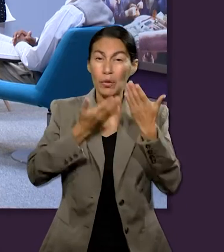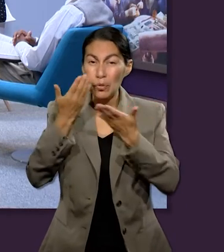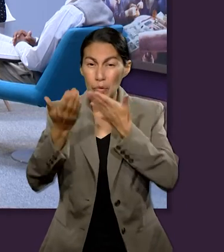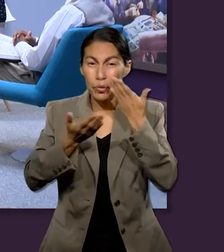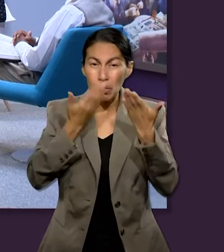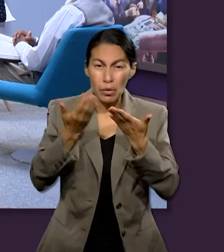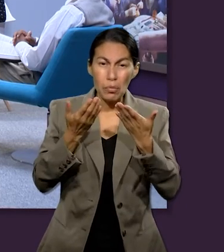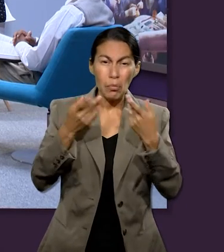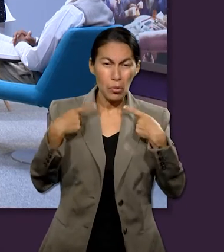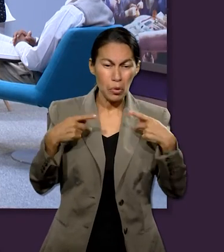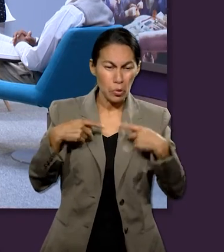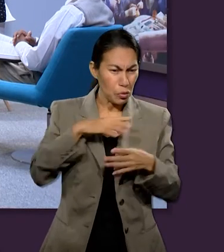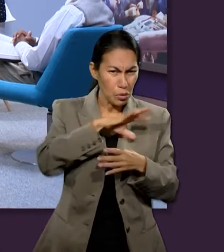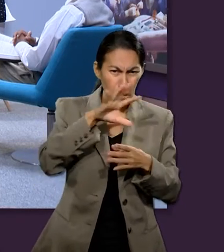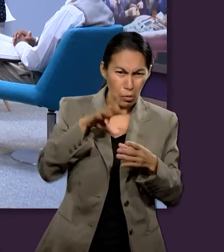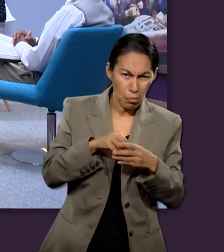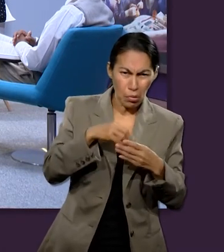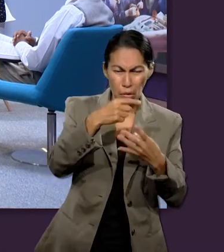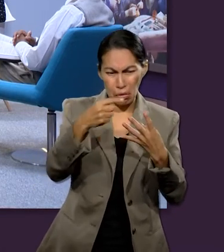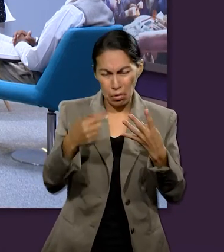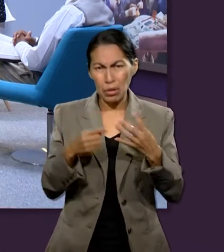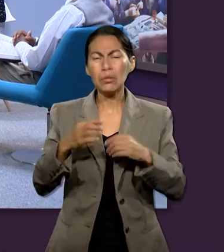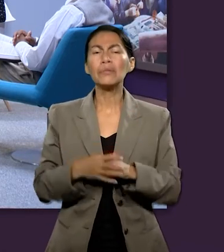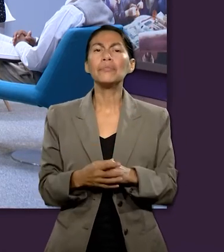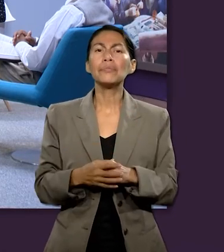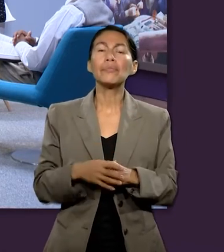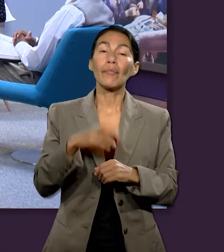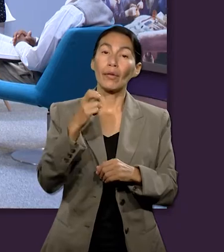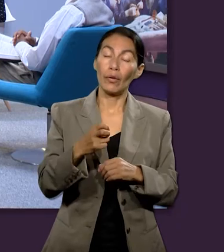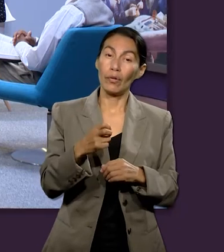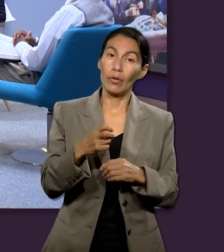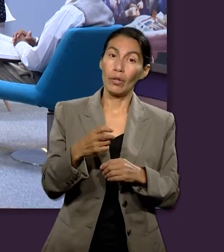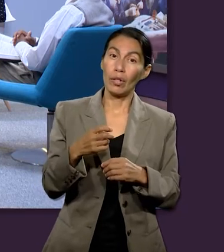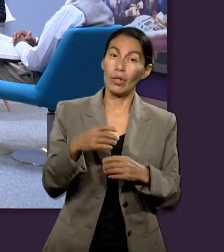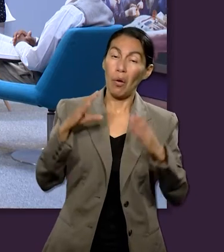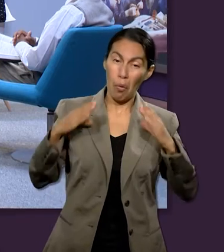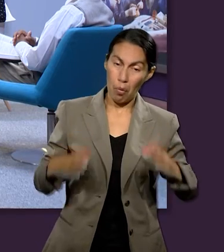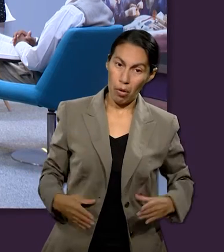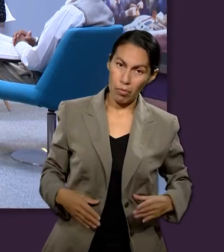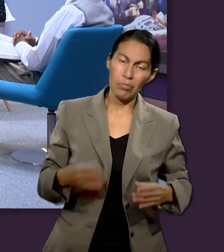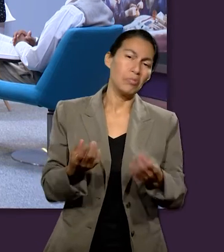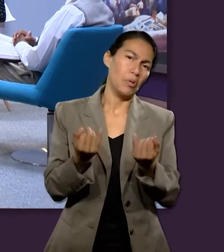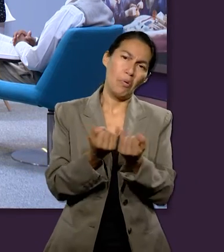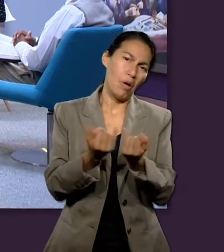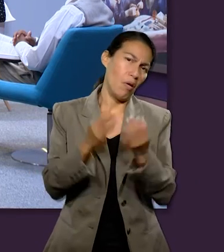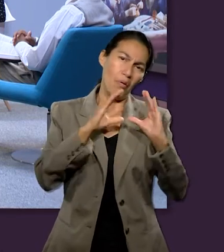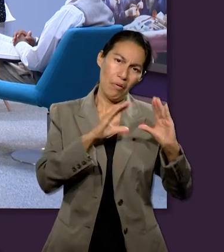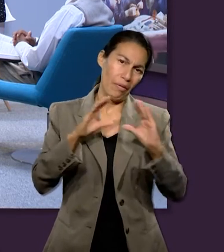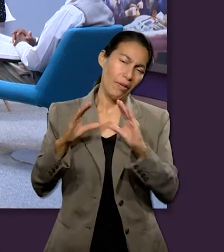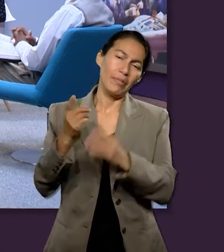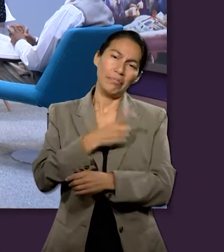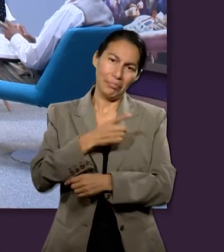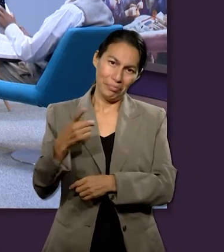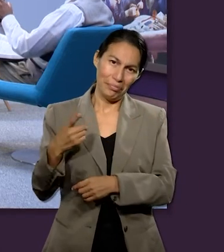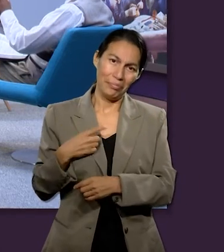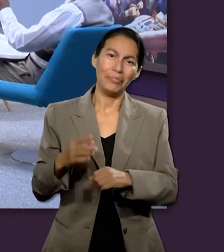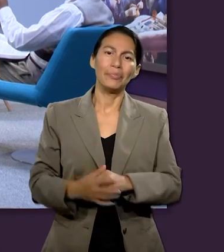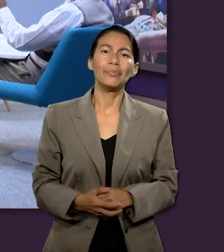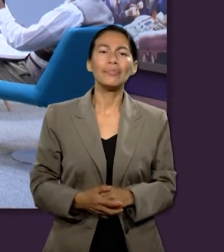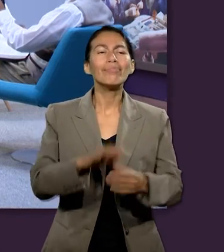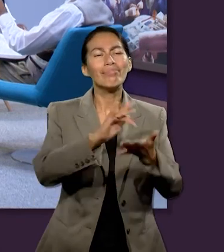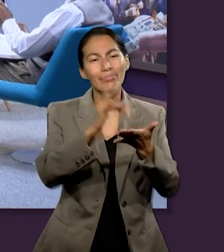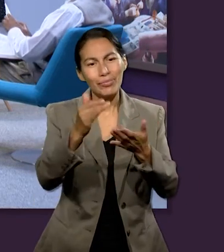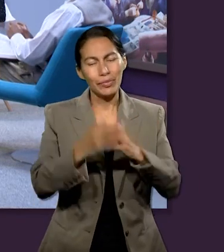estudiando que somos seres integrales, esto, sin duda alguna, no deja por fuera nuestro cuerpo. Muchas